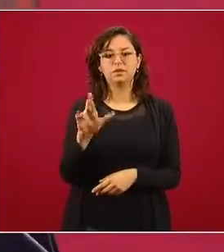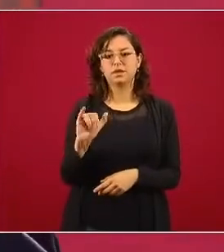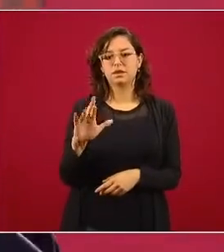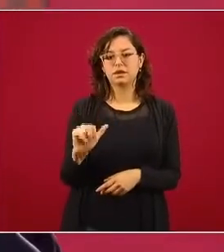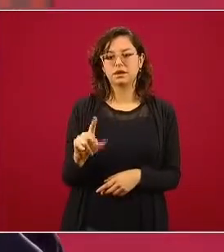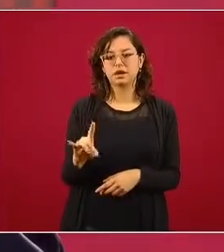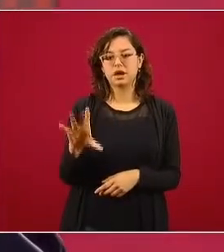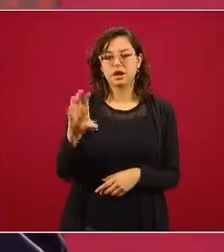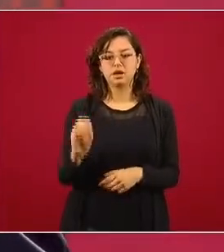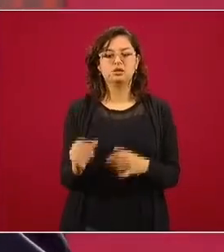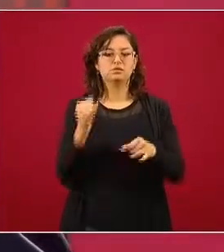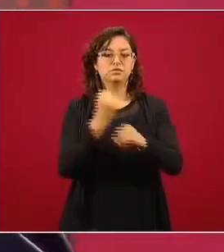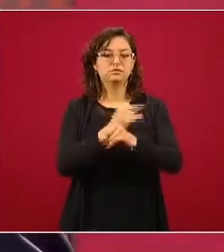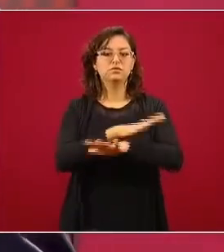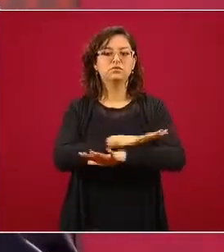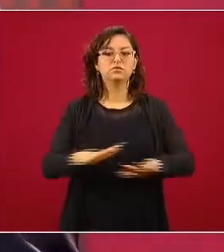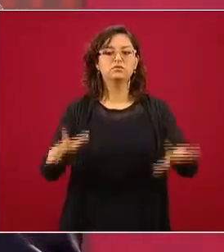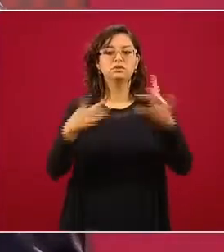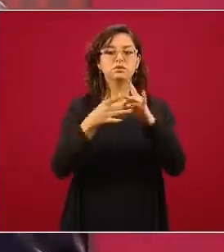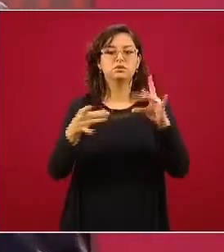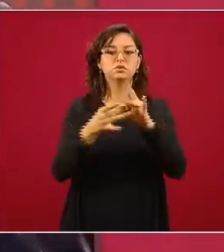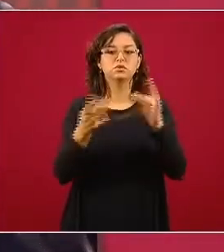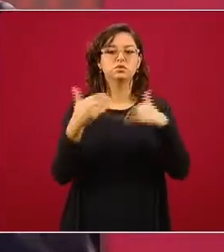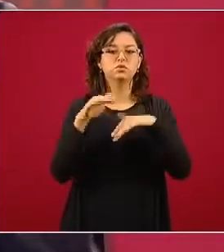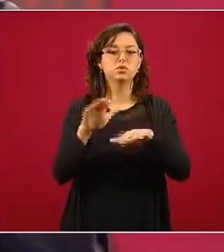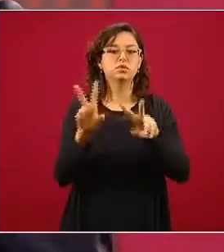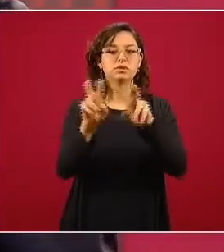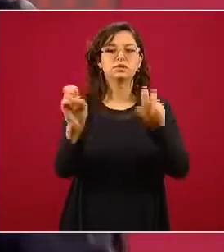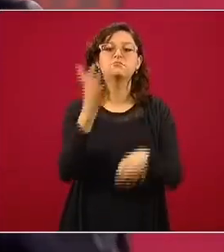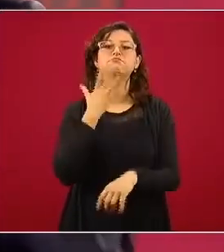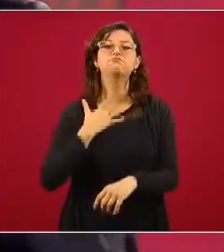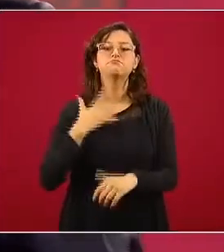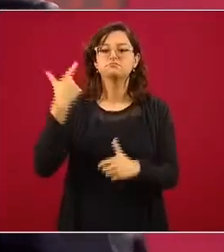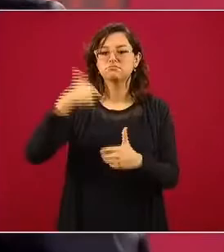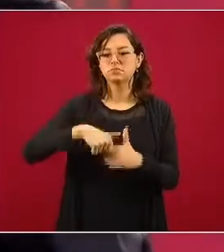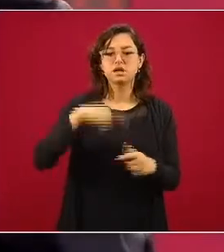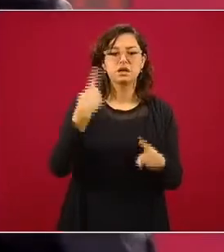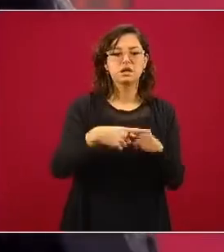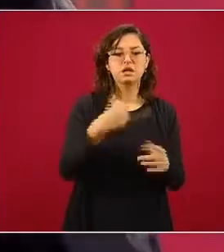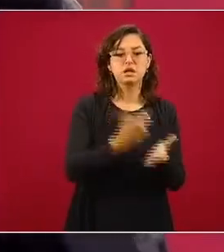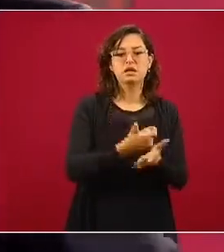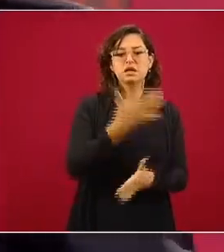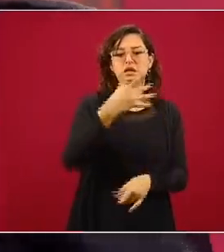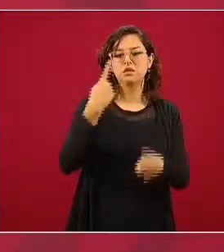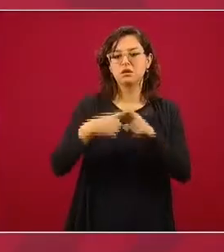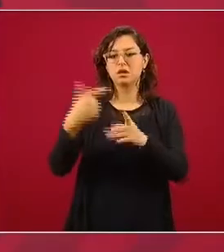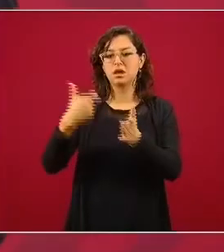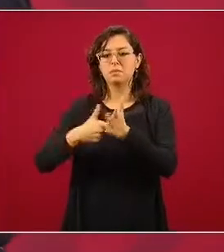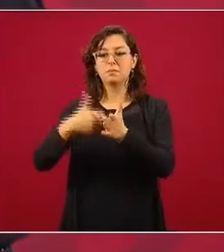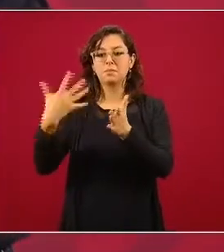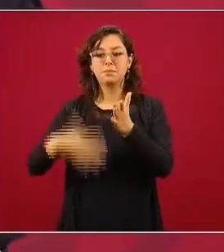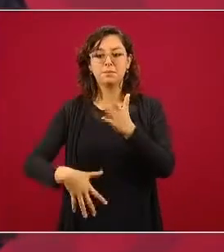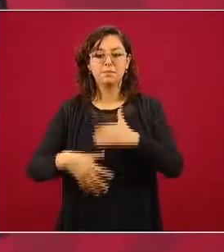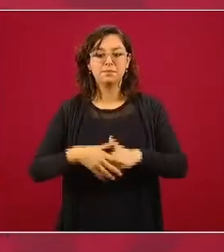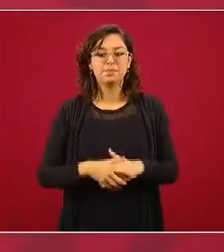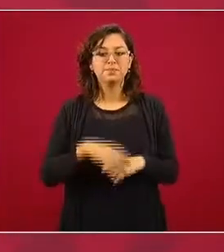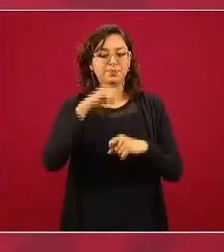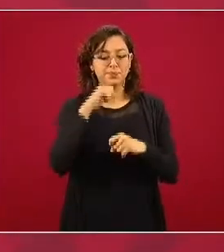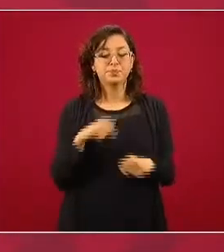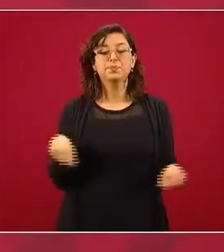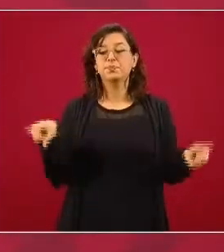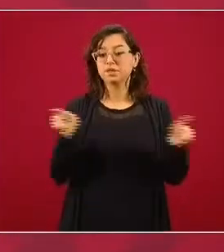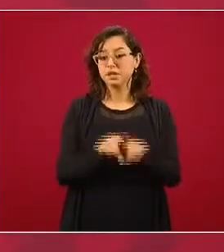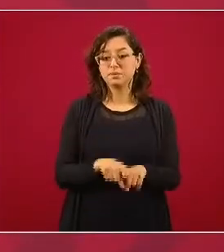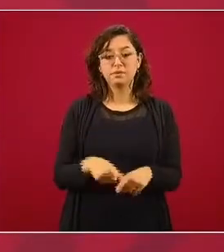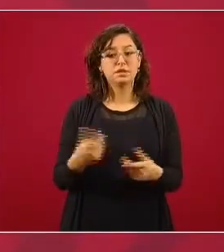sobre quién es quién en los precios de los combustibles y vamos también a informar,